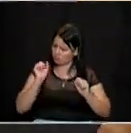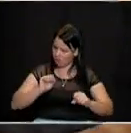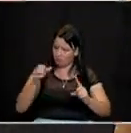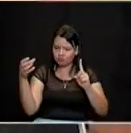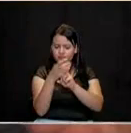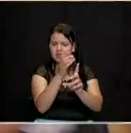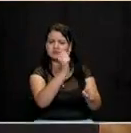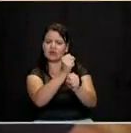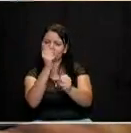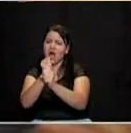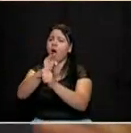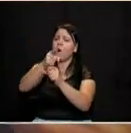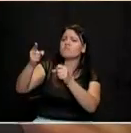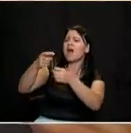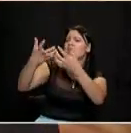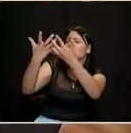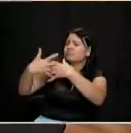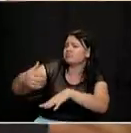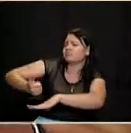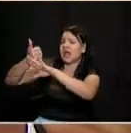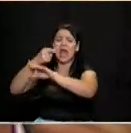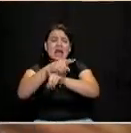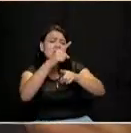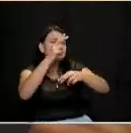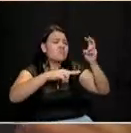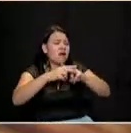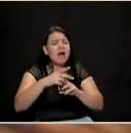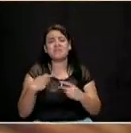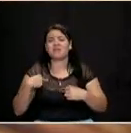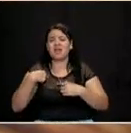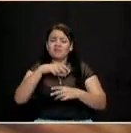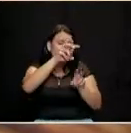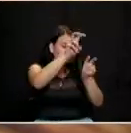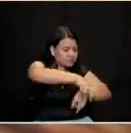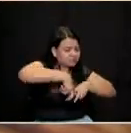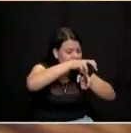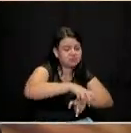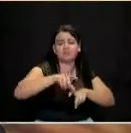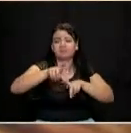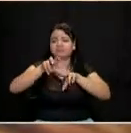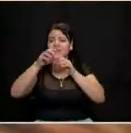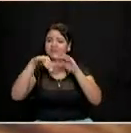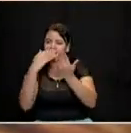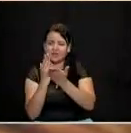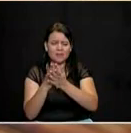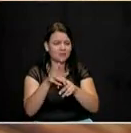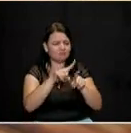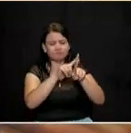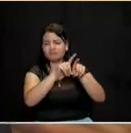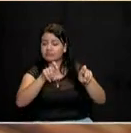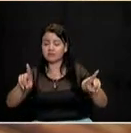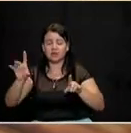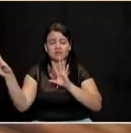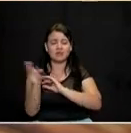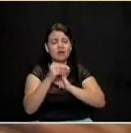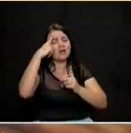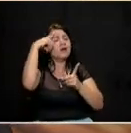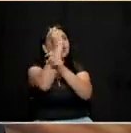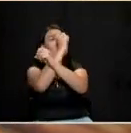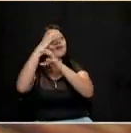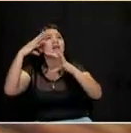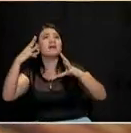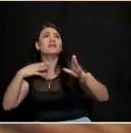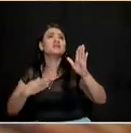donde quepan empresarios, donde quepan los obreros, los campesinos, los estudiantes, donde podamos compartir un sueño colectivo y una visión